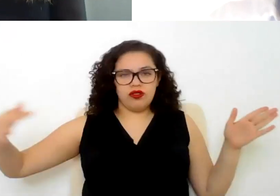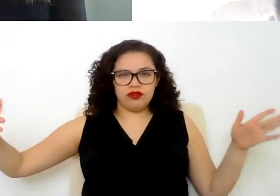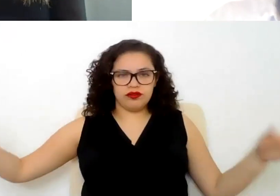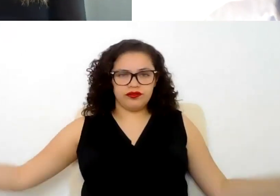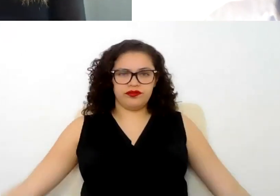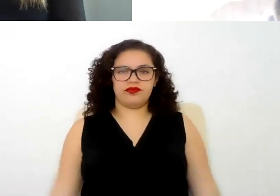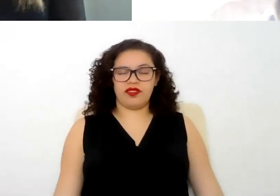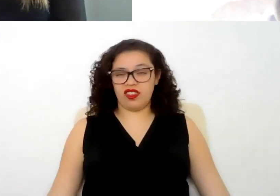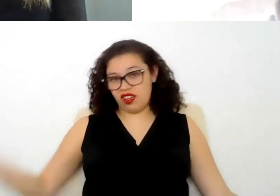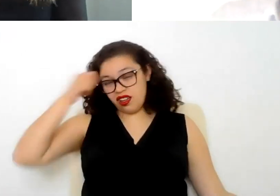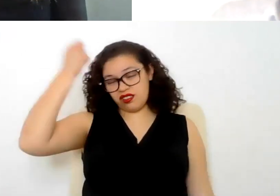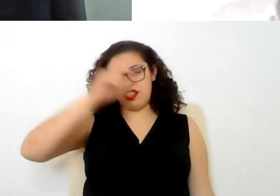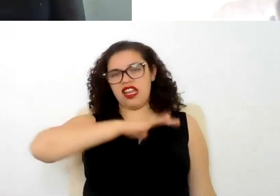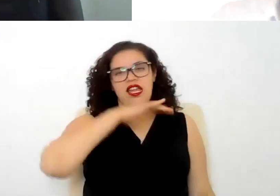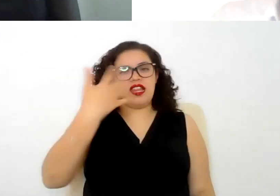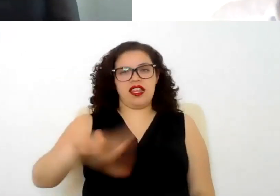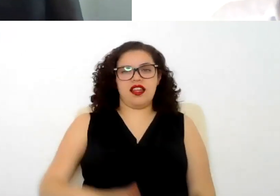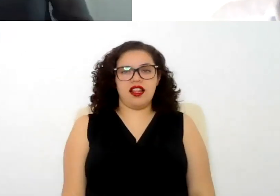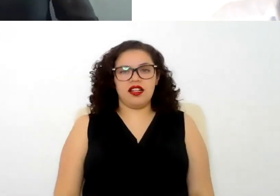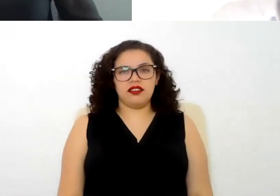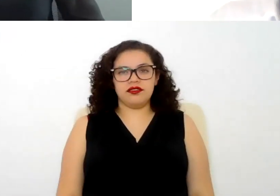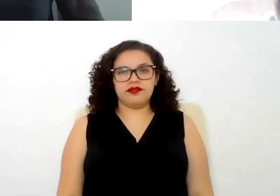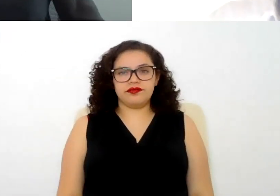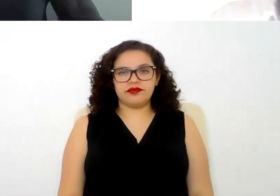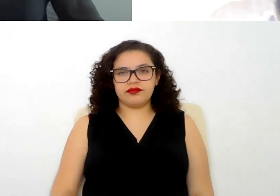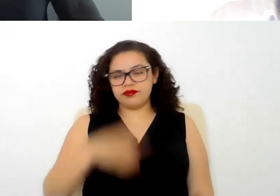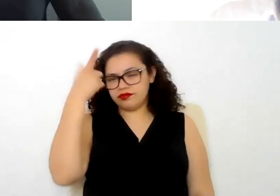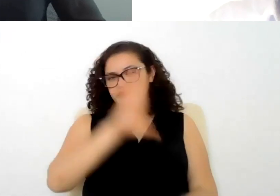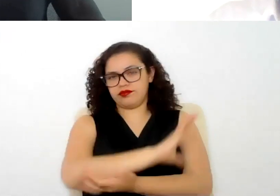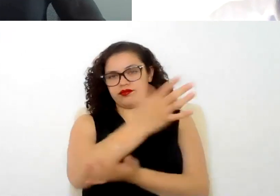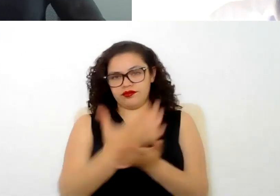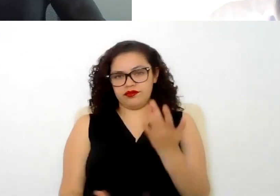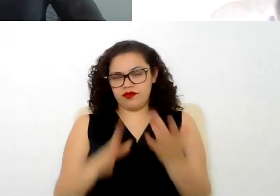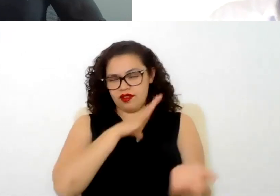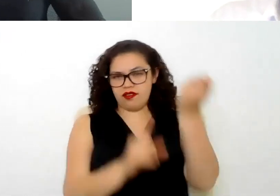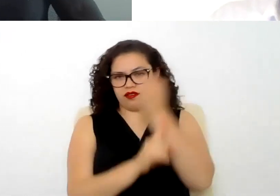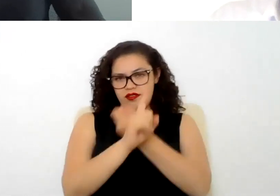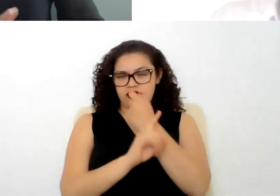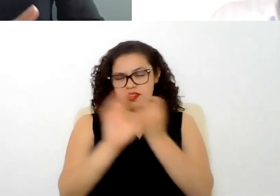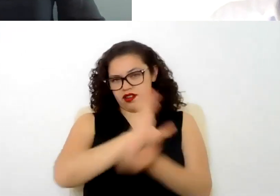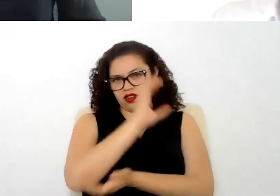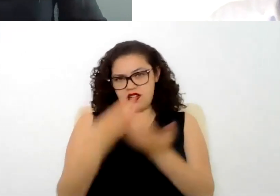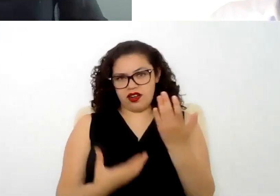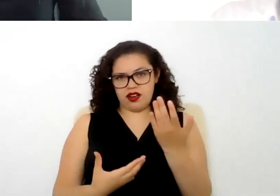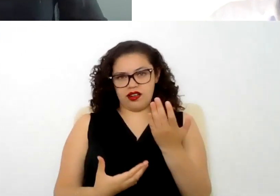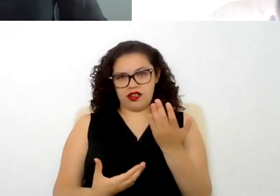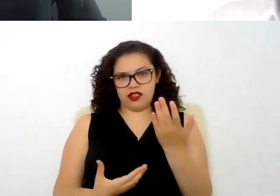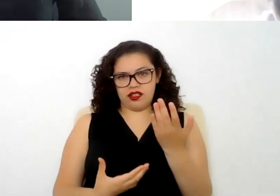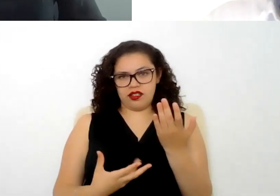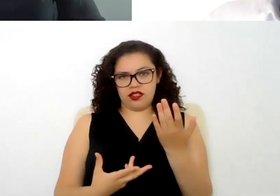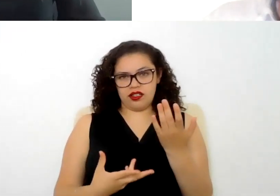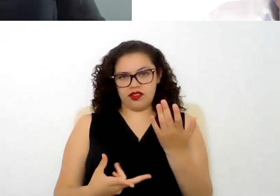genéricamente hablando los contratos van a tener efectos por tiempo indeterminado salvo que se indique lo contrario